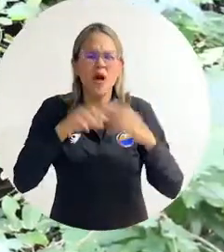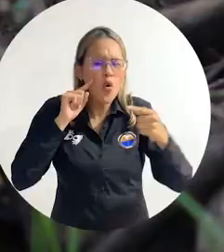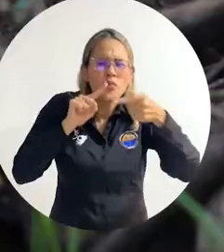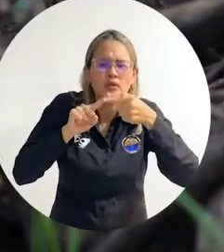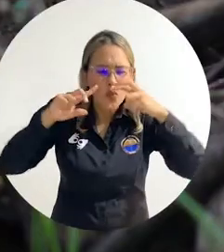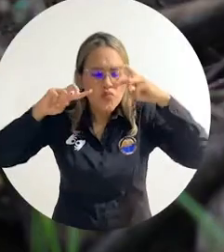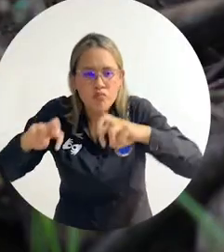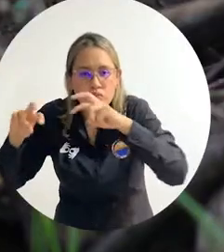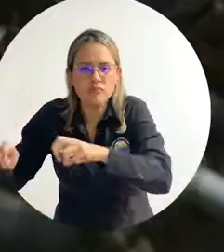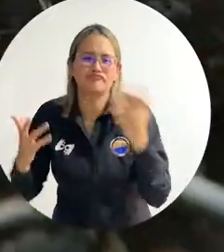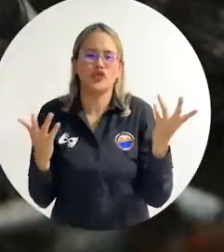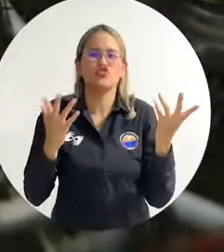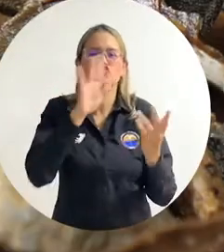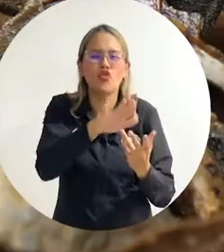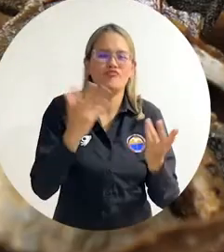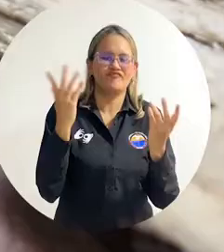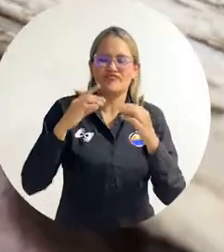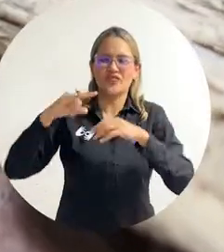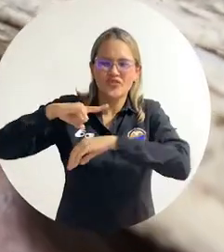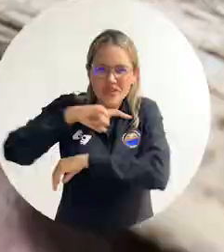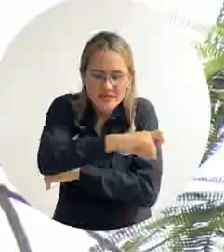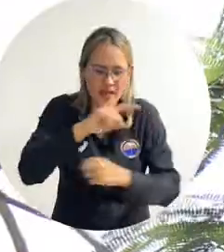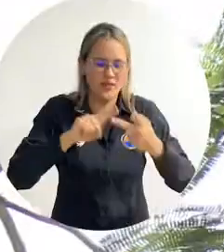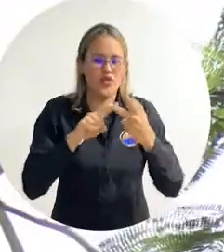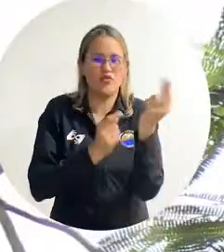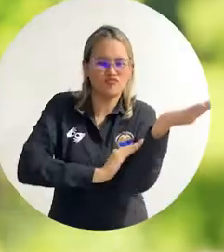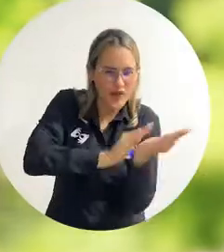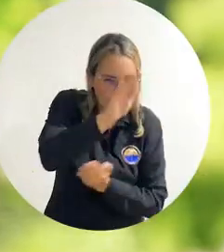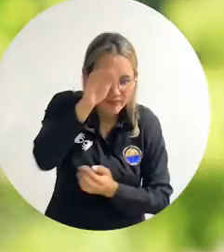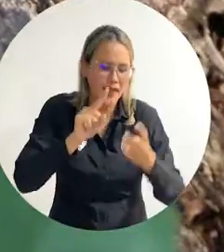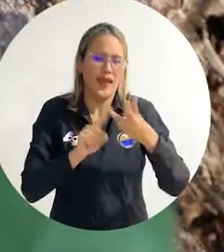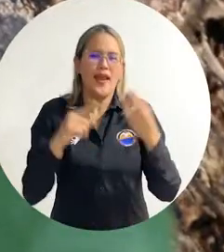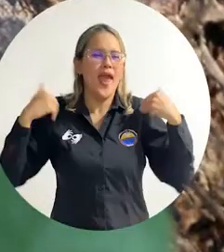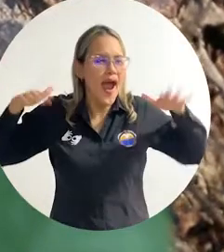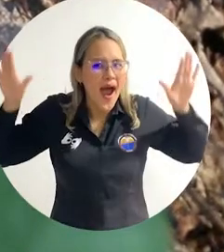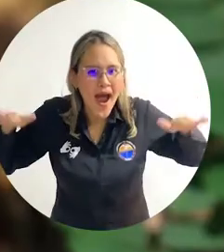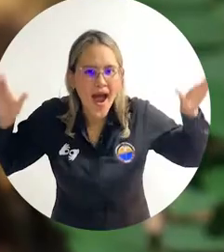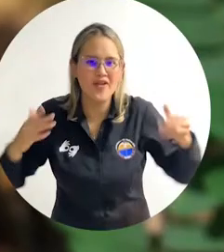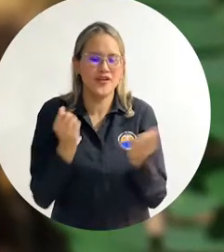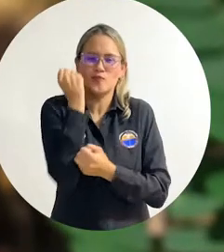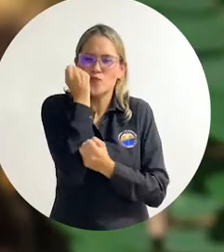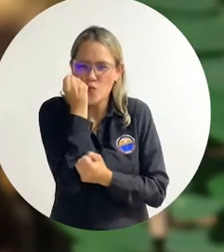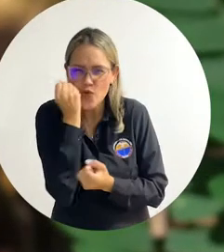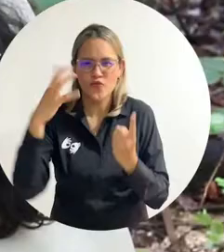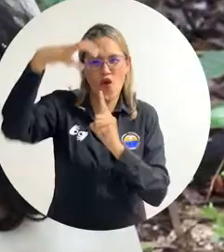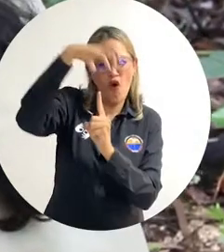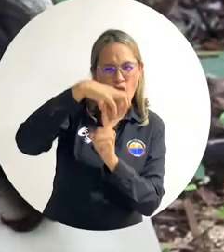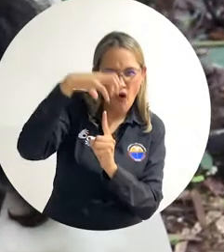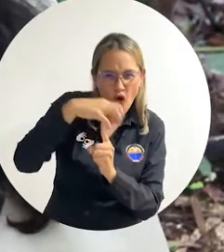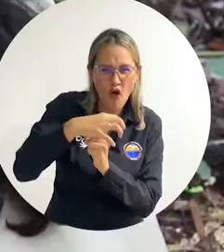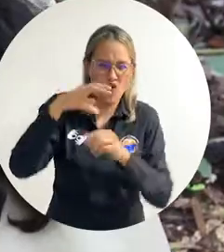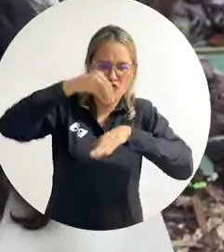investigación son vegetación, insectos, anfibios, reptiles, aves, mamíferos y hongos siendo este último un nuevo campo de